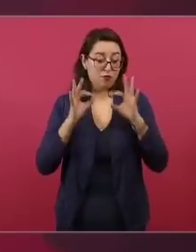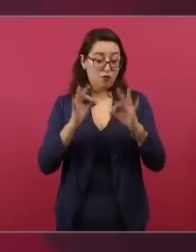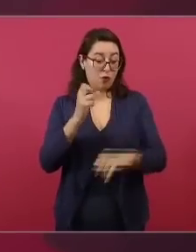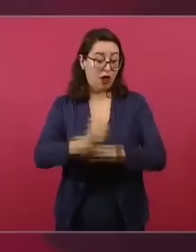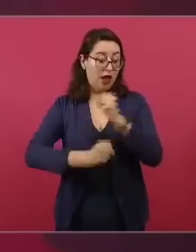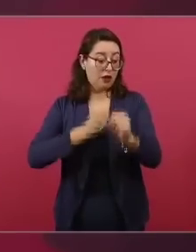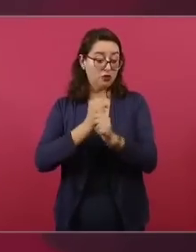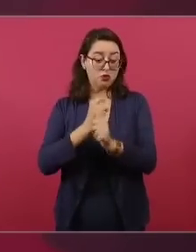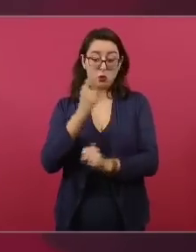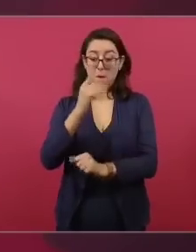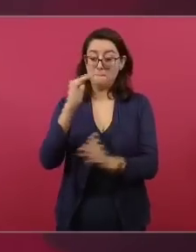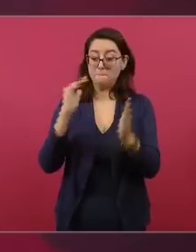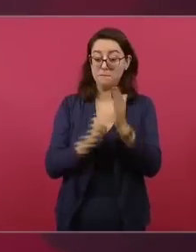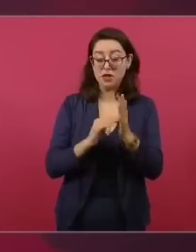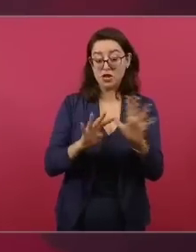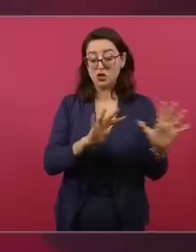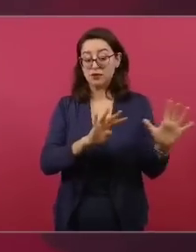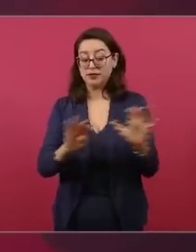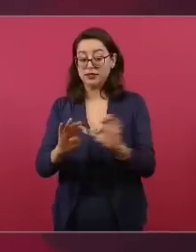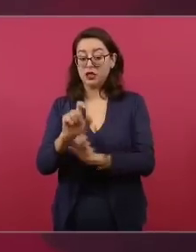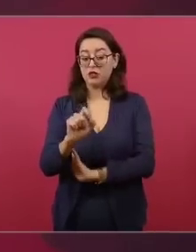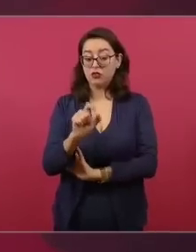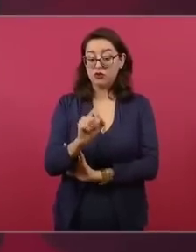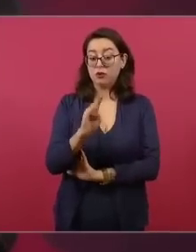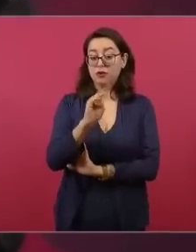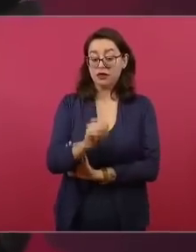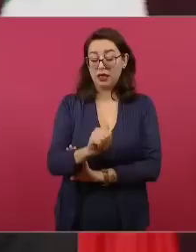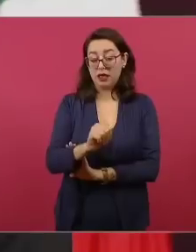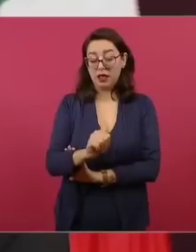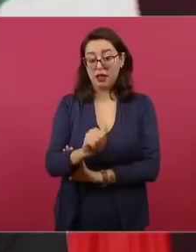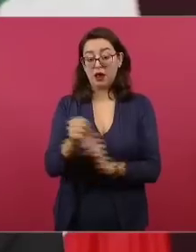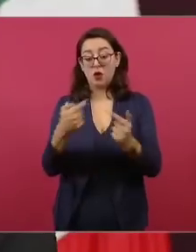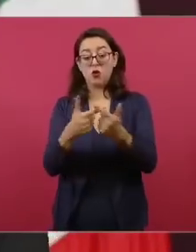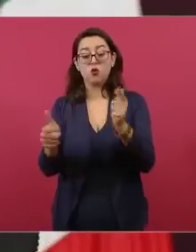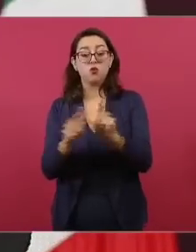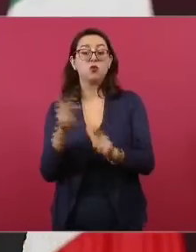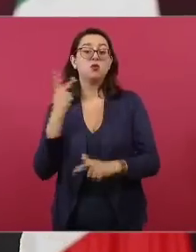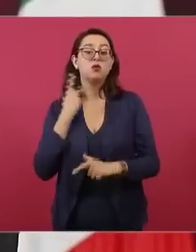y el PAN en 1939,